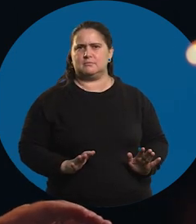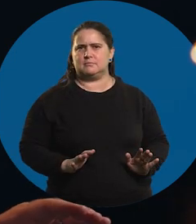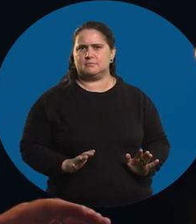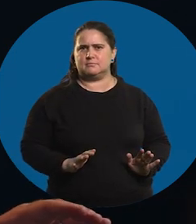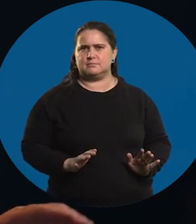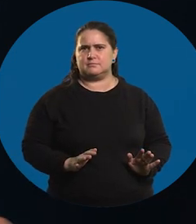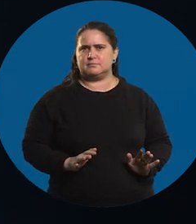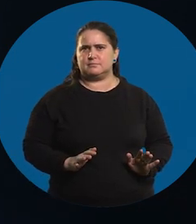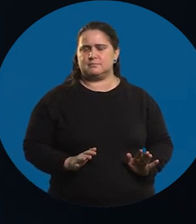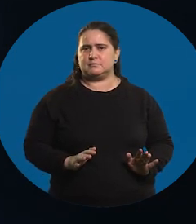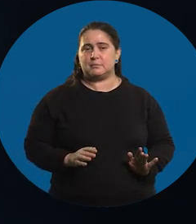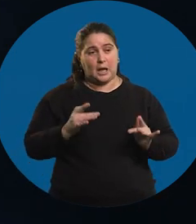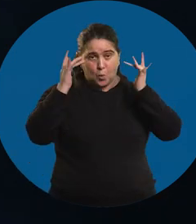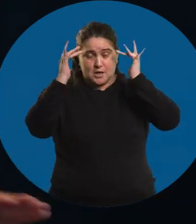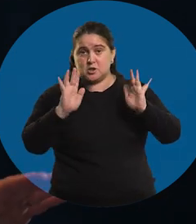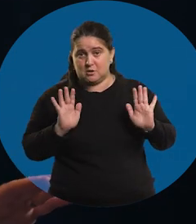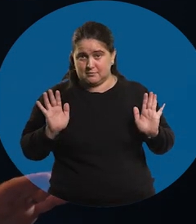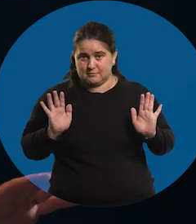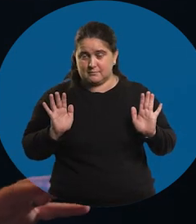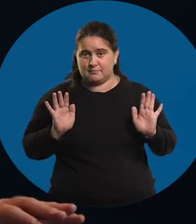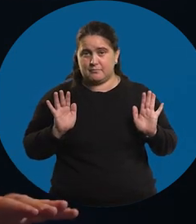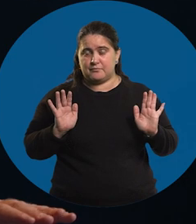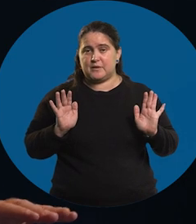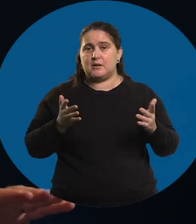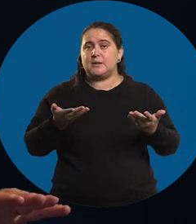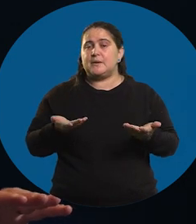a nivel educativo, ¿no?